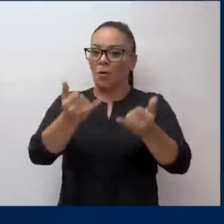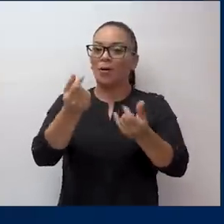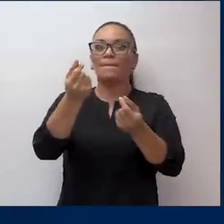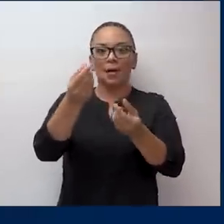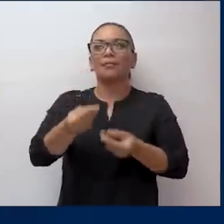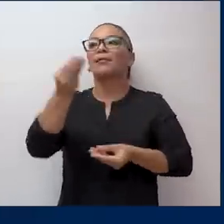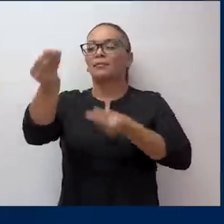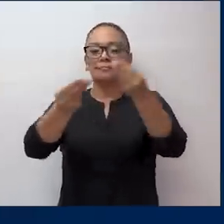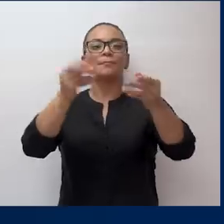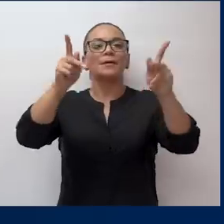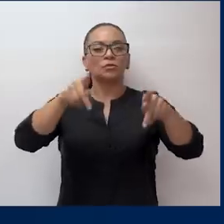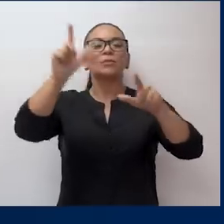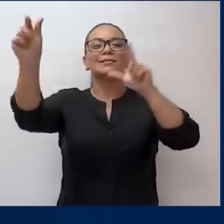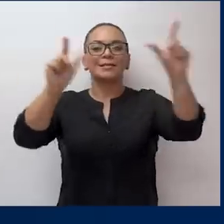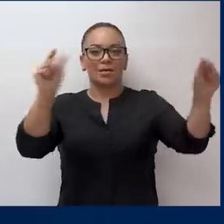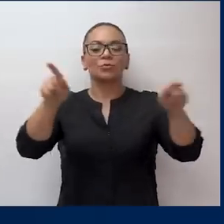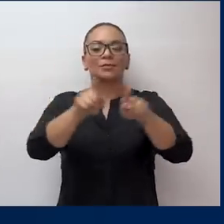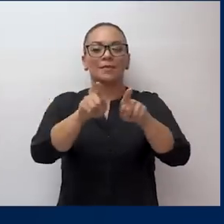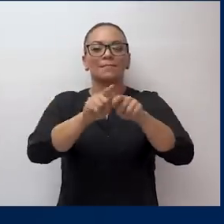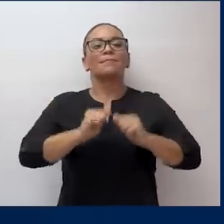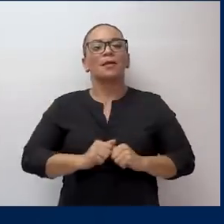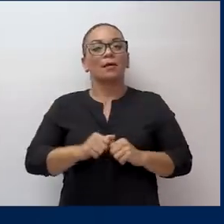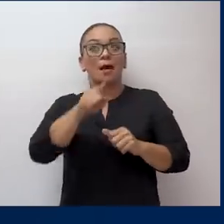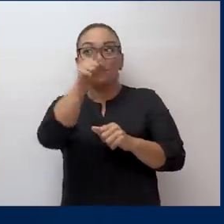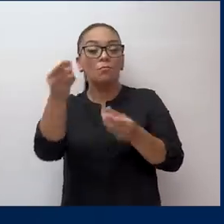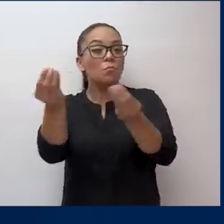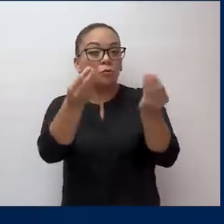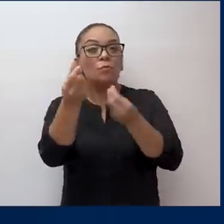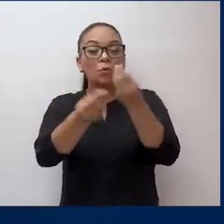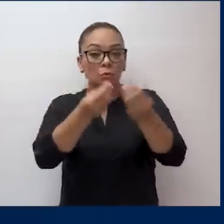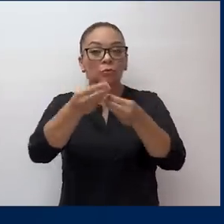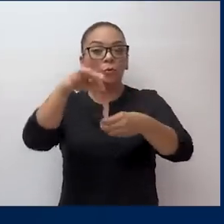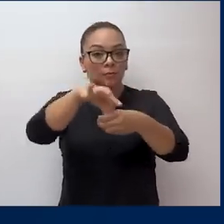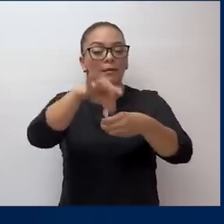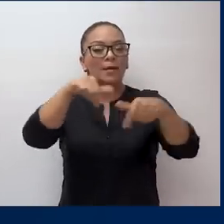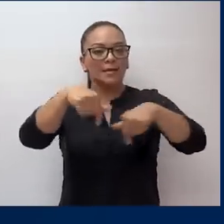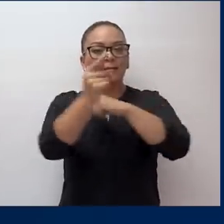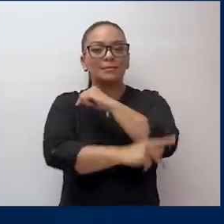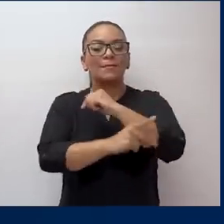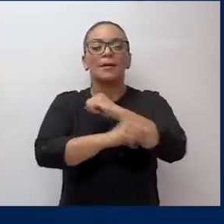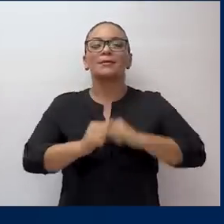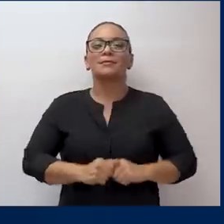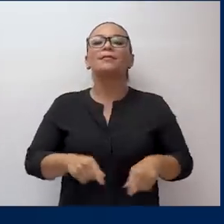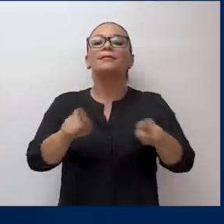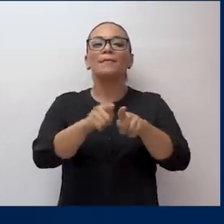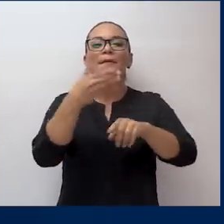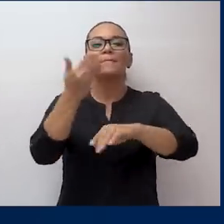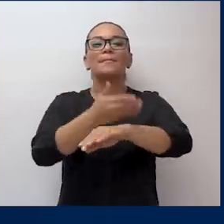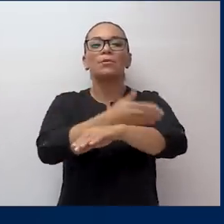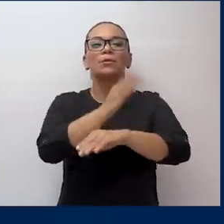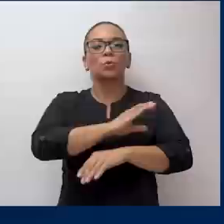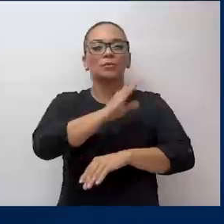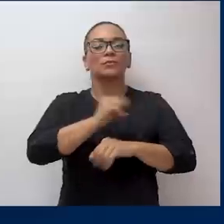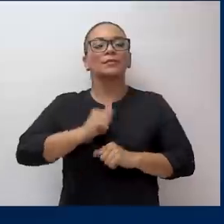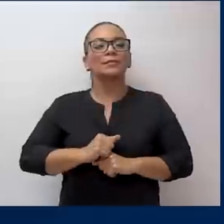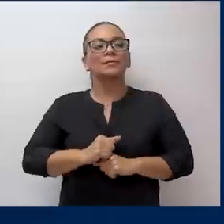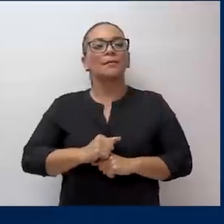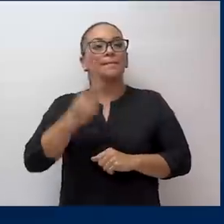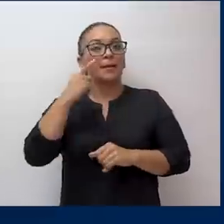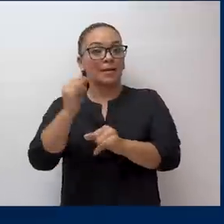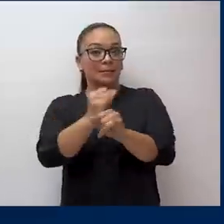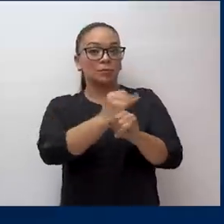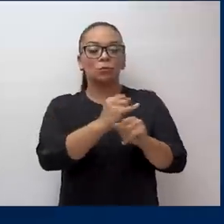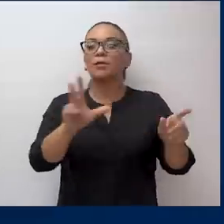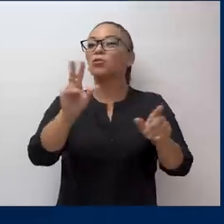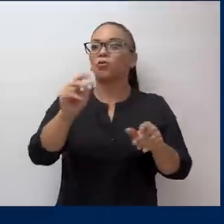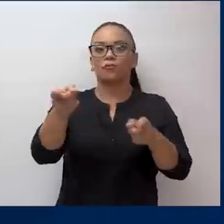que más necesitan recursos y donde se concentra gran parte de la producción agropecuaria de este país. Y estamos mejorando las condiciones también para que por